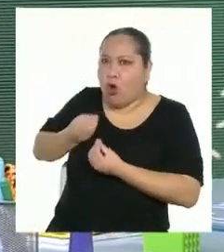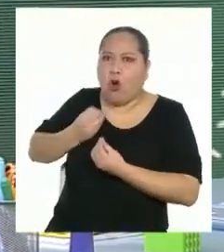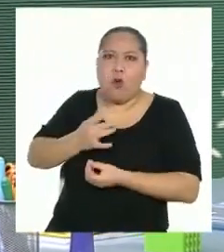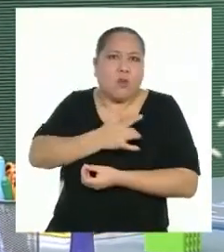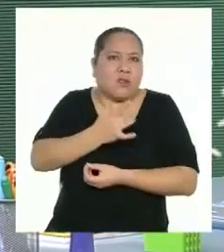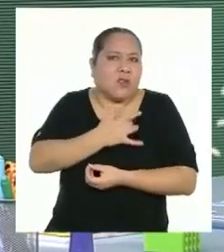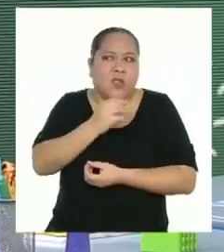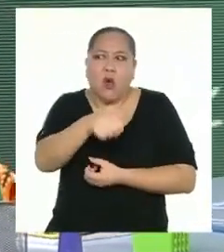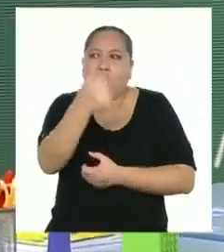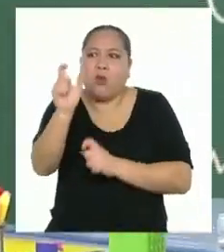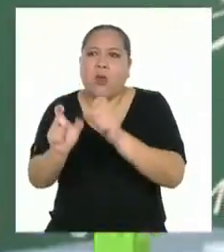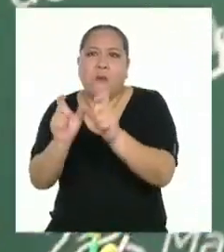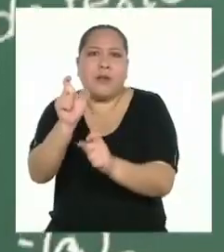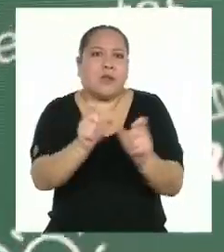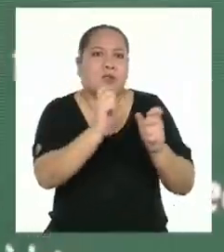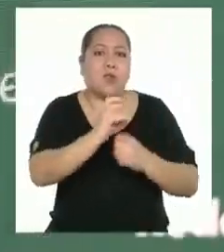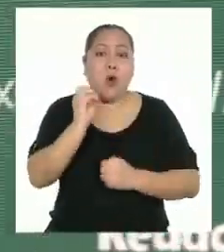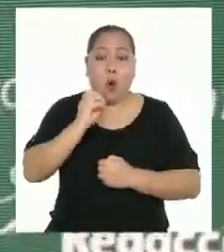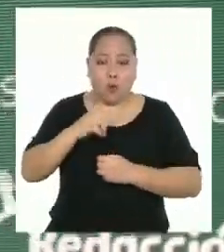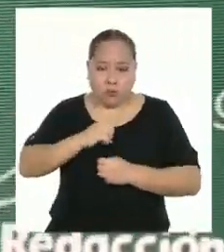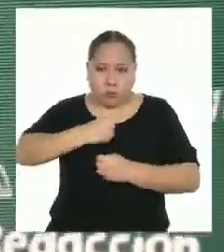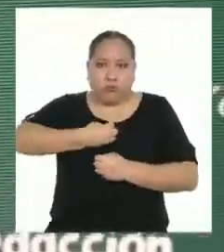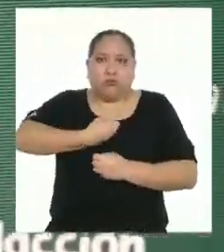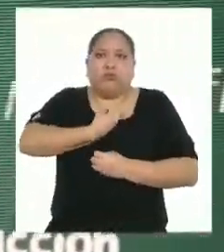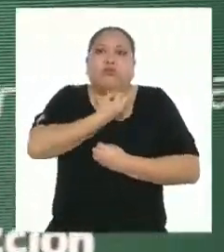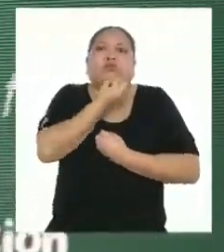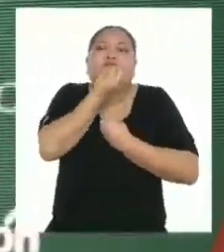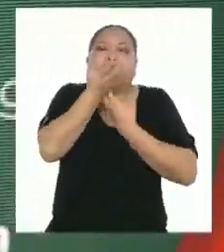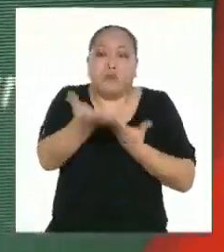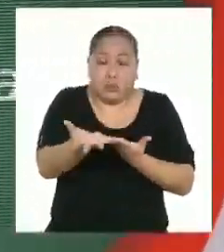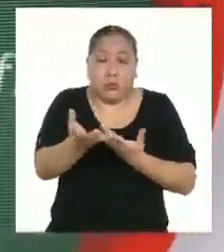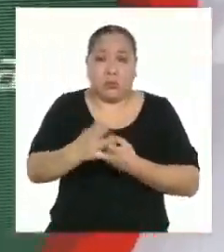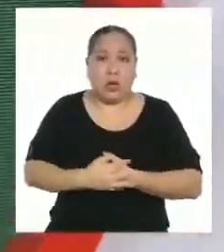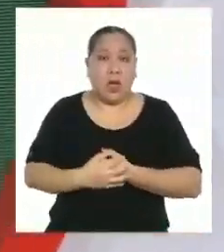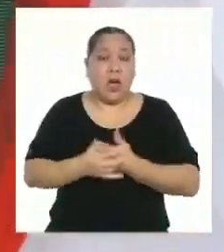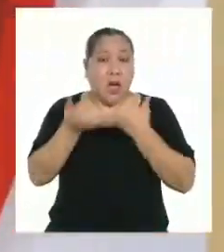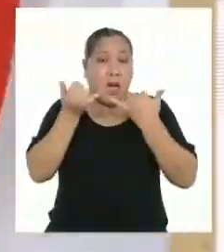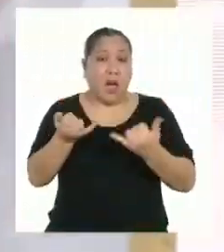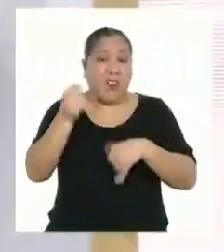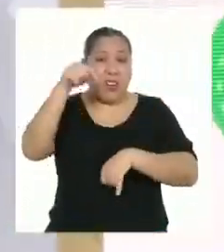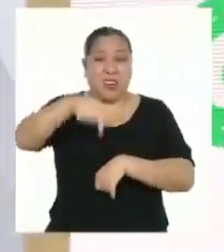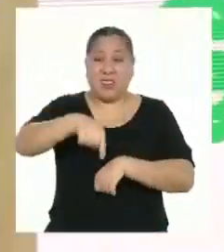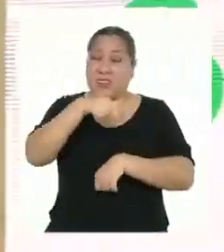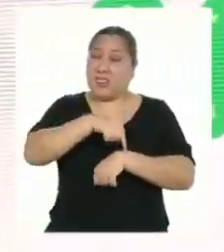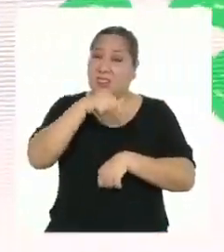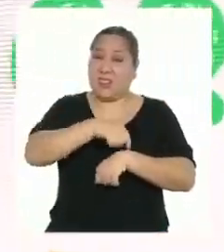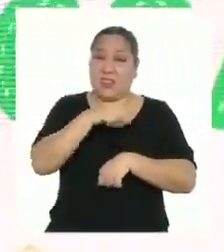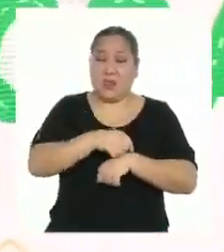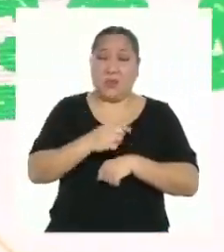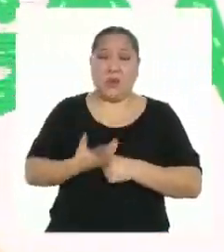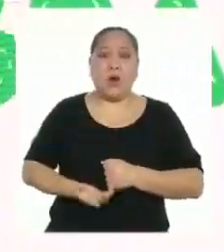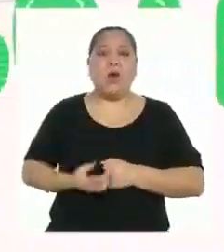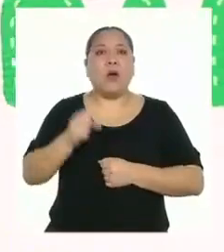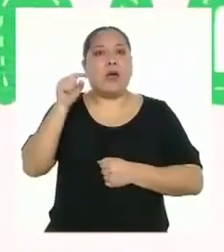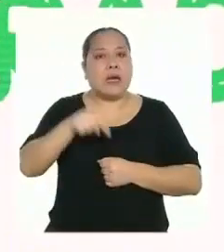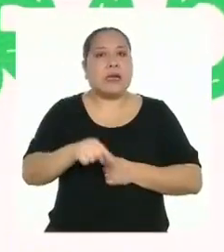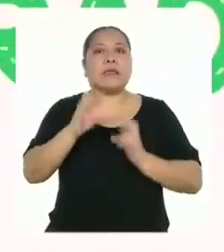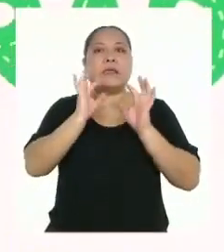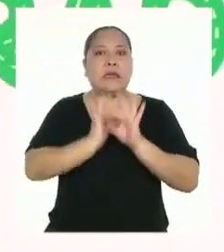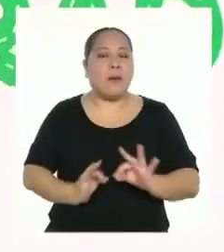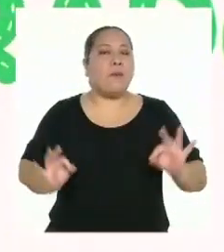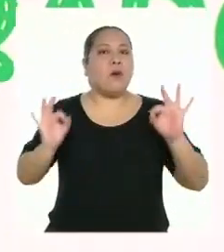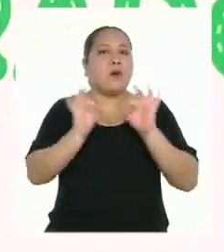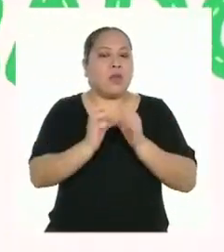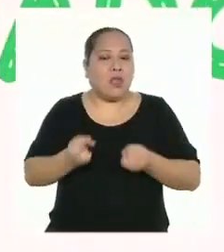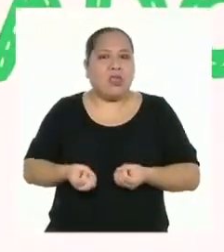otras personas o expresarnos. Hoy más que nunca, en estos tiempos, resulta vital expresar cómo